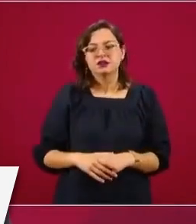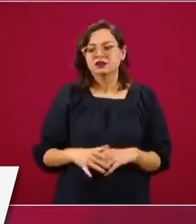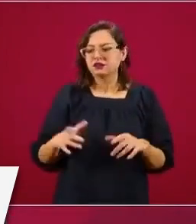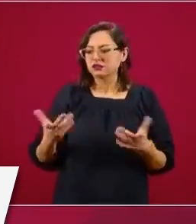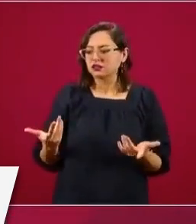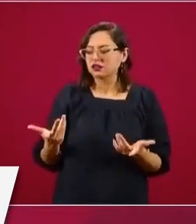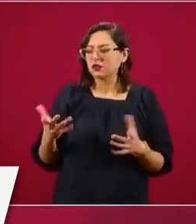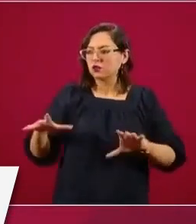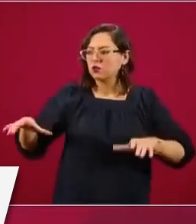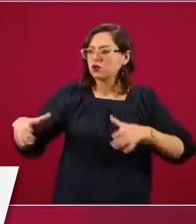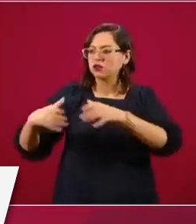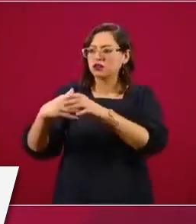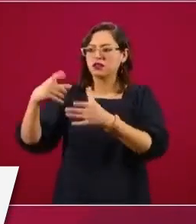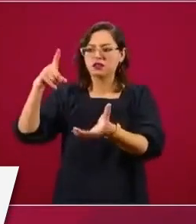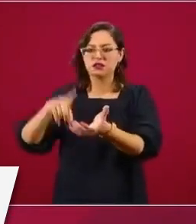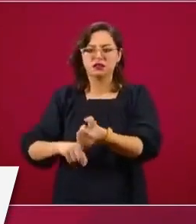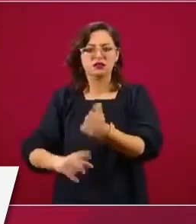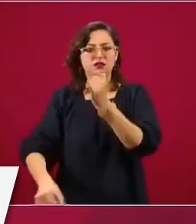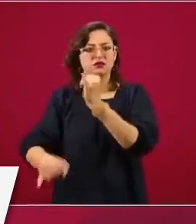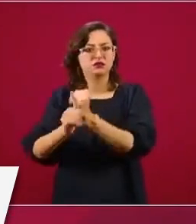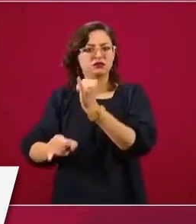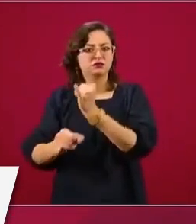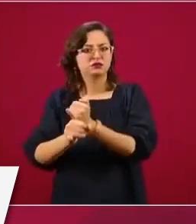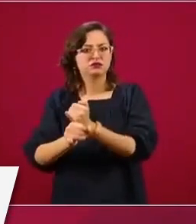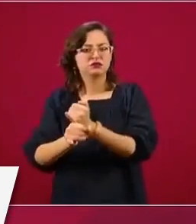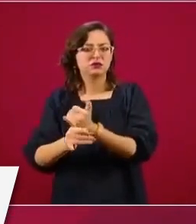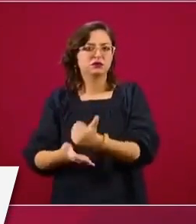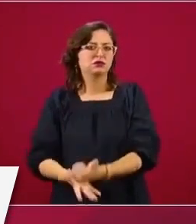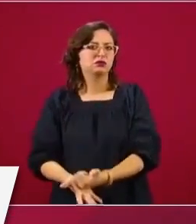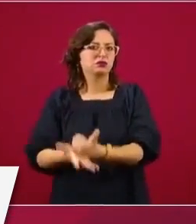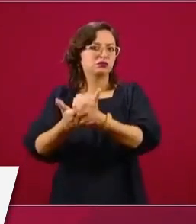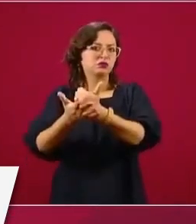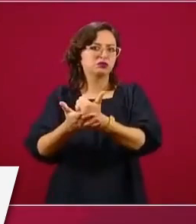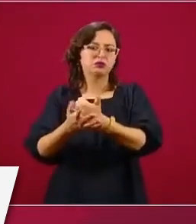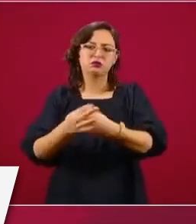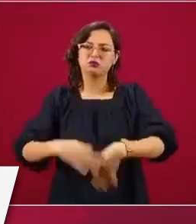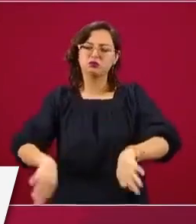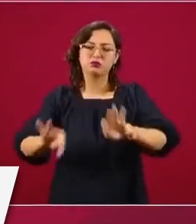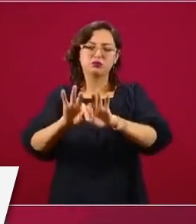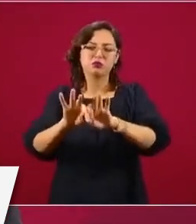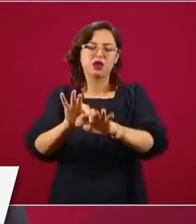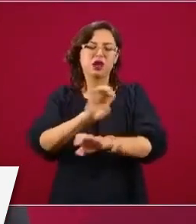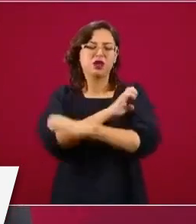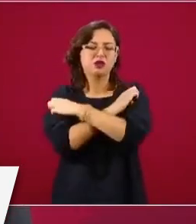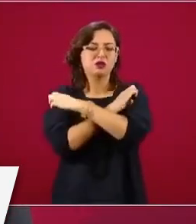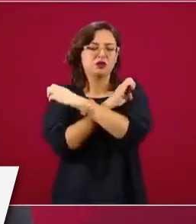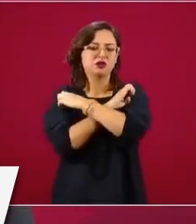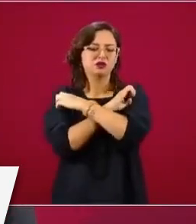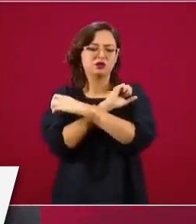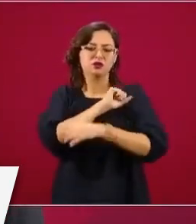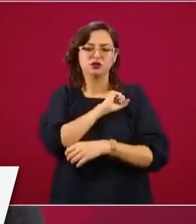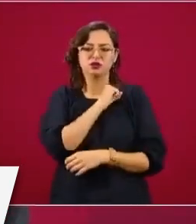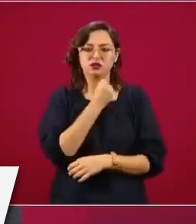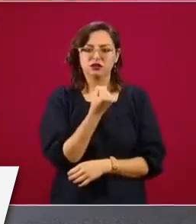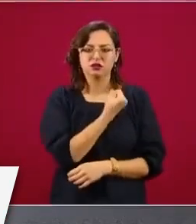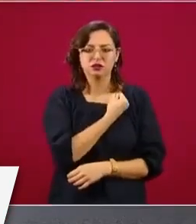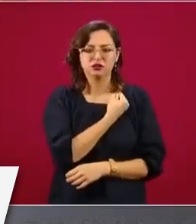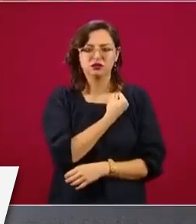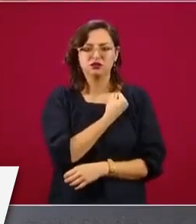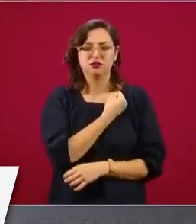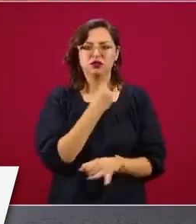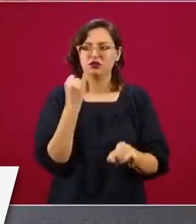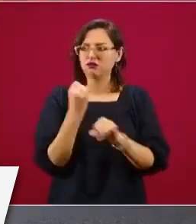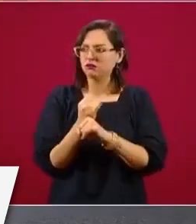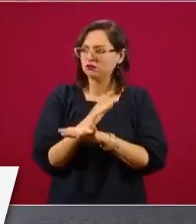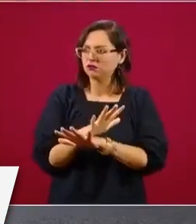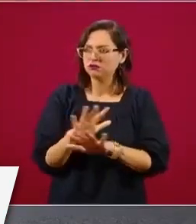educación, para la salud, para la